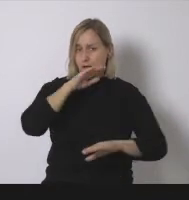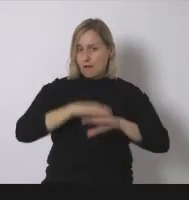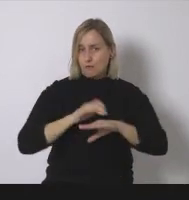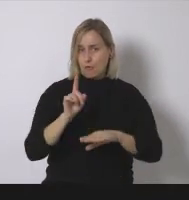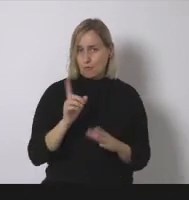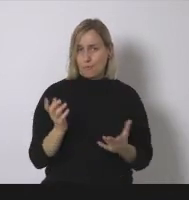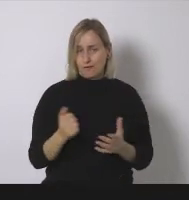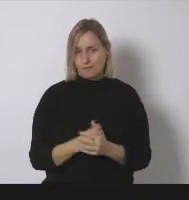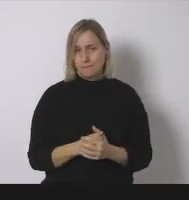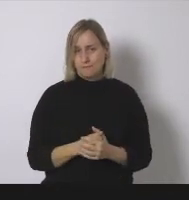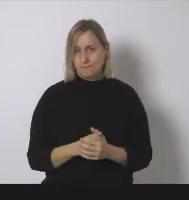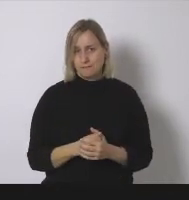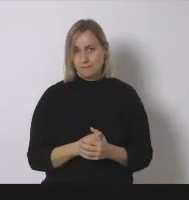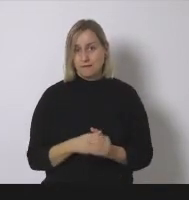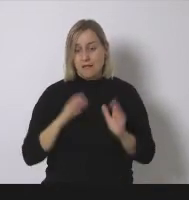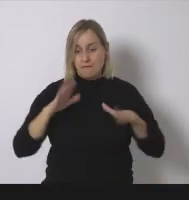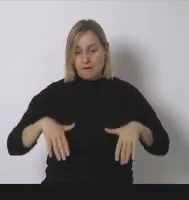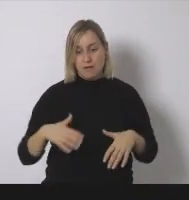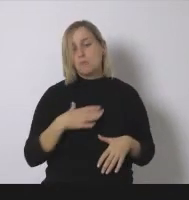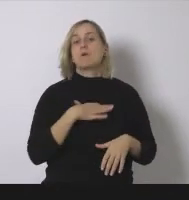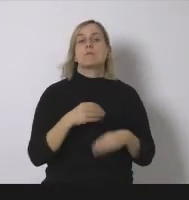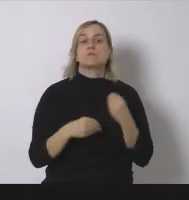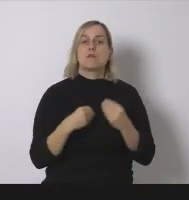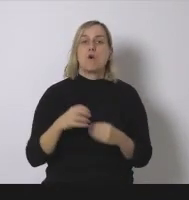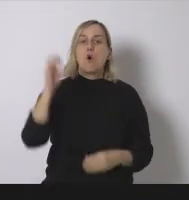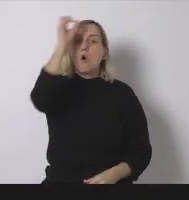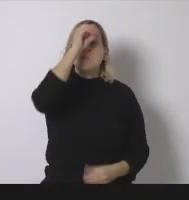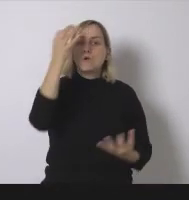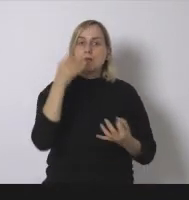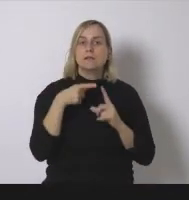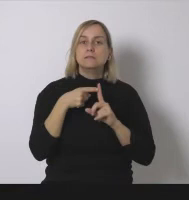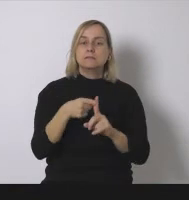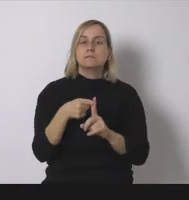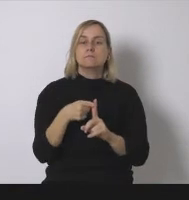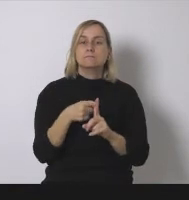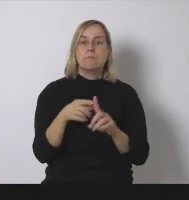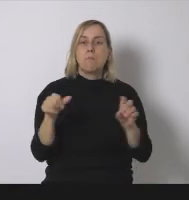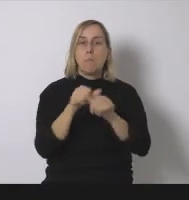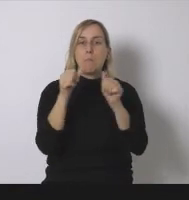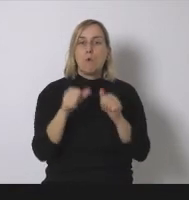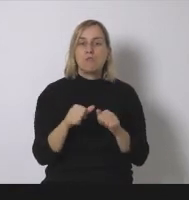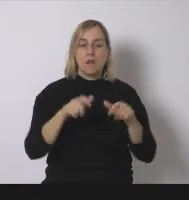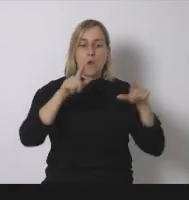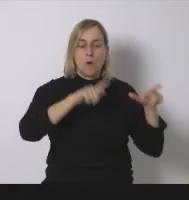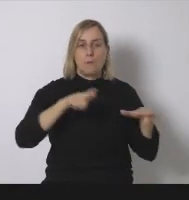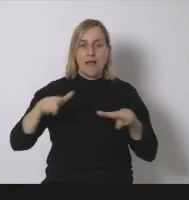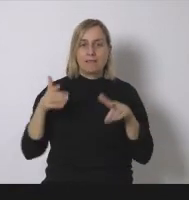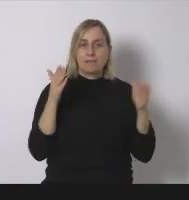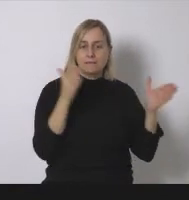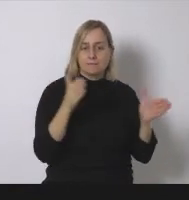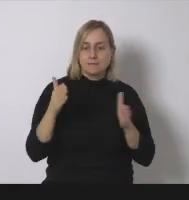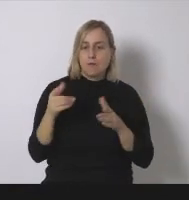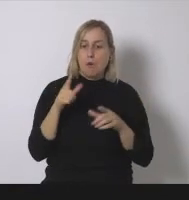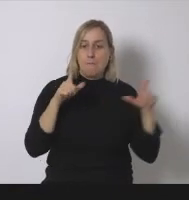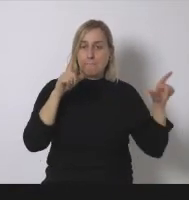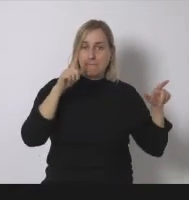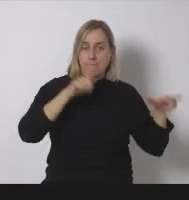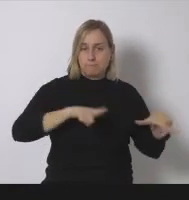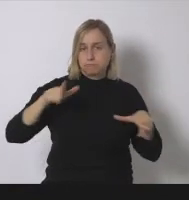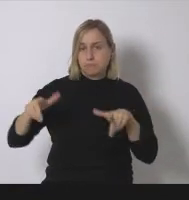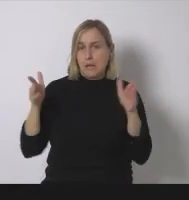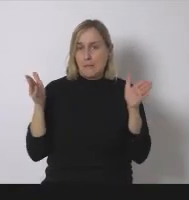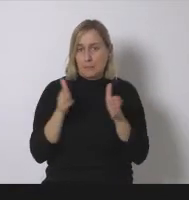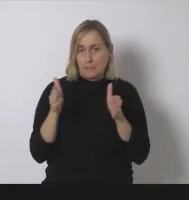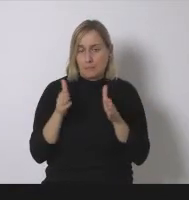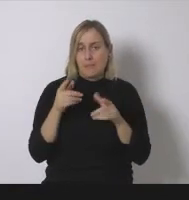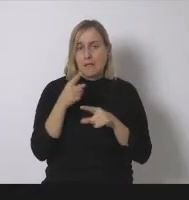opinión es ir hacia un modelo de plantas pequeñas plantas medianas por supuesto toda la potenciación del autoconsumo que se